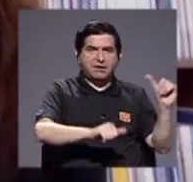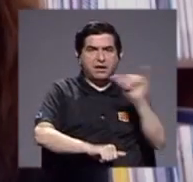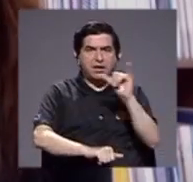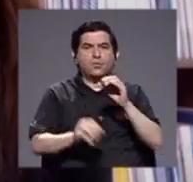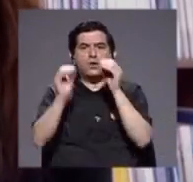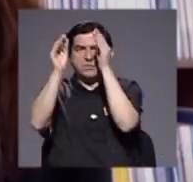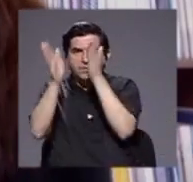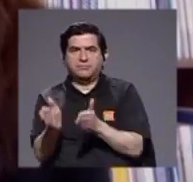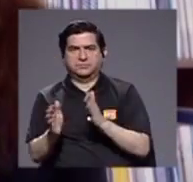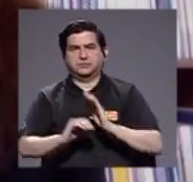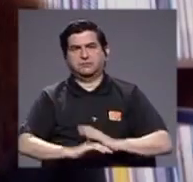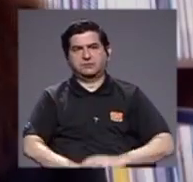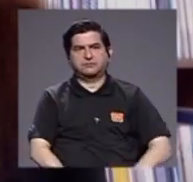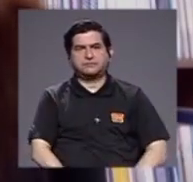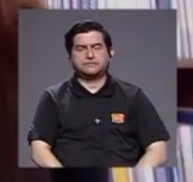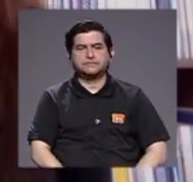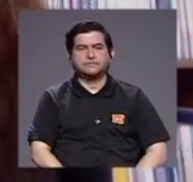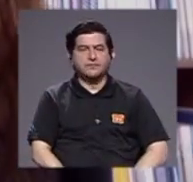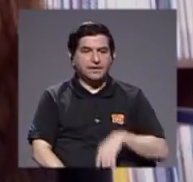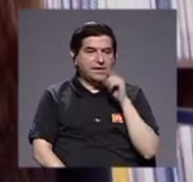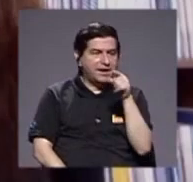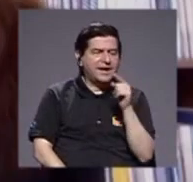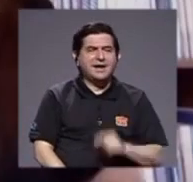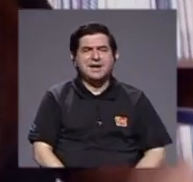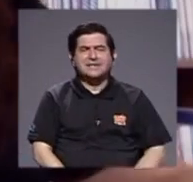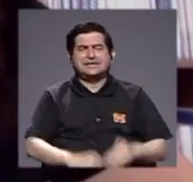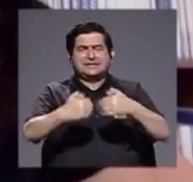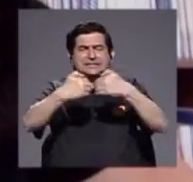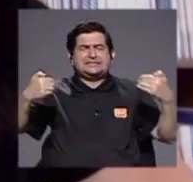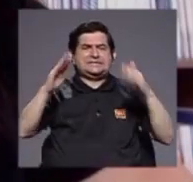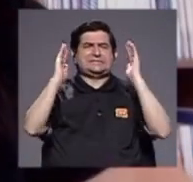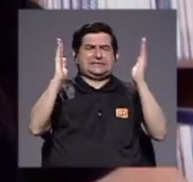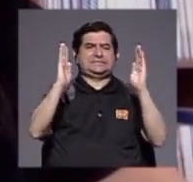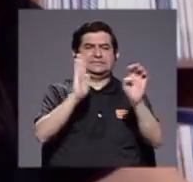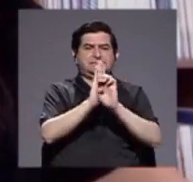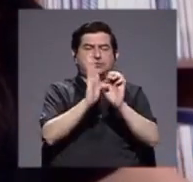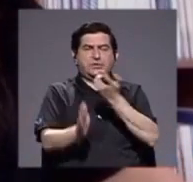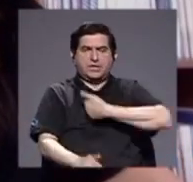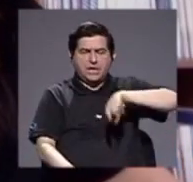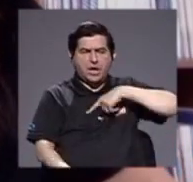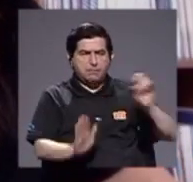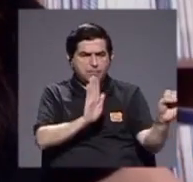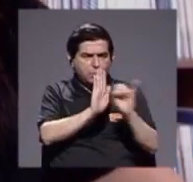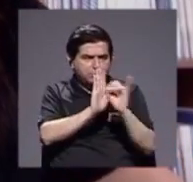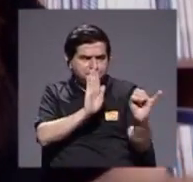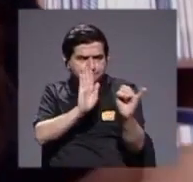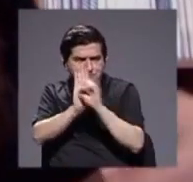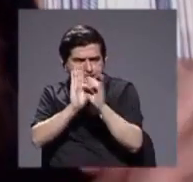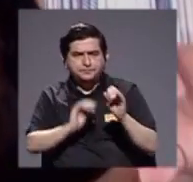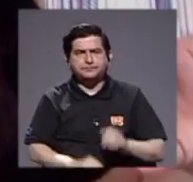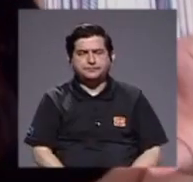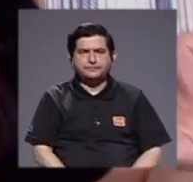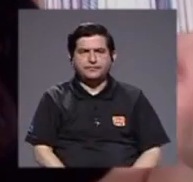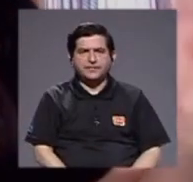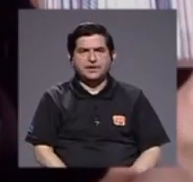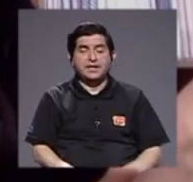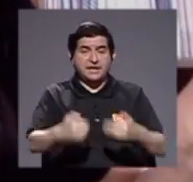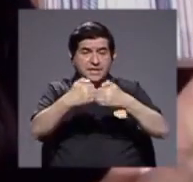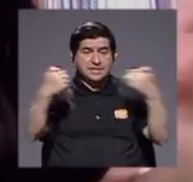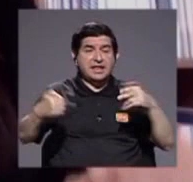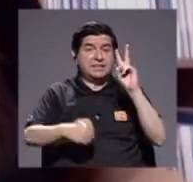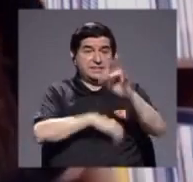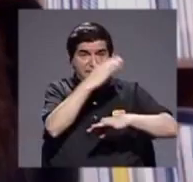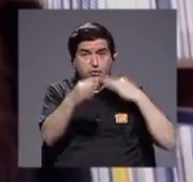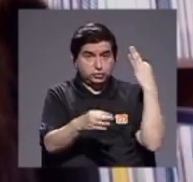están en las casas, y ahí es donde hay grandes brechas. Por ejemplo, nosotros identificábamos, y son brechas de dos